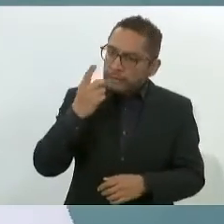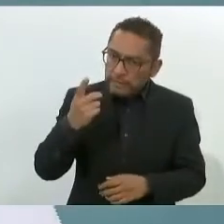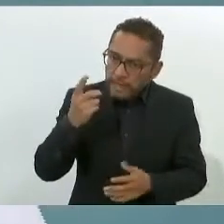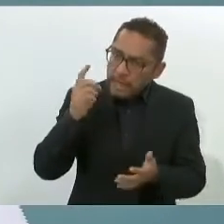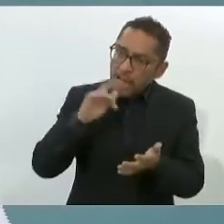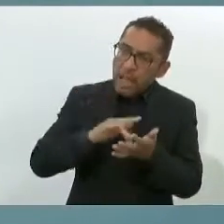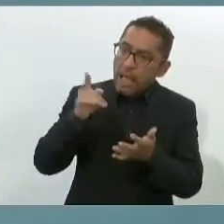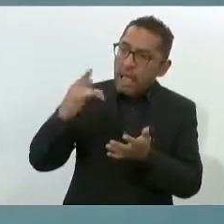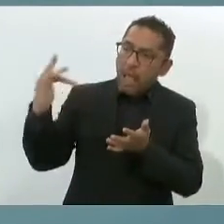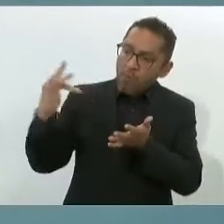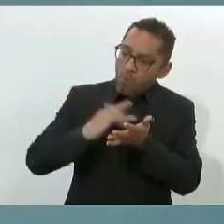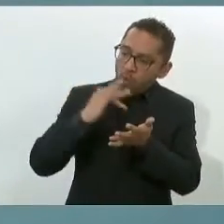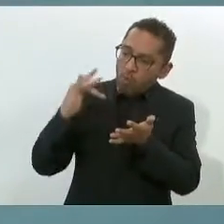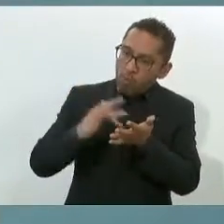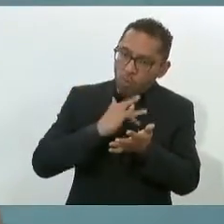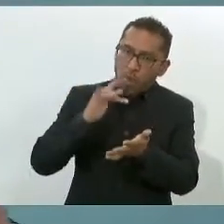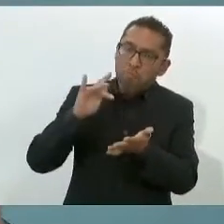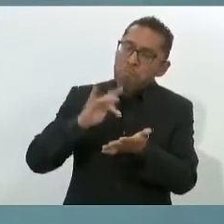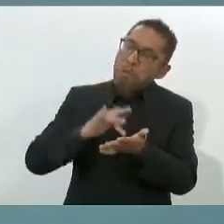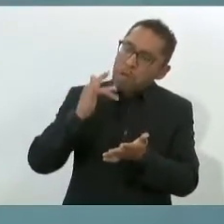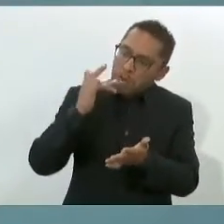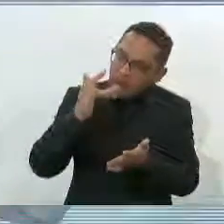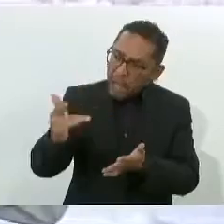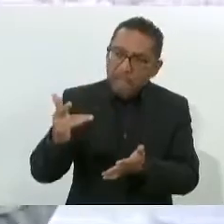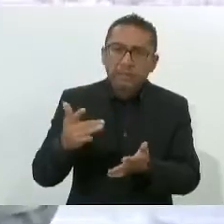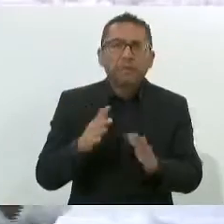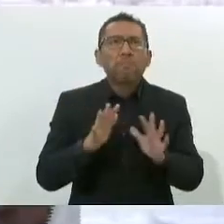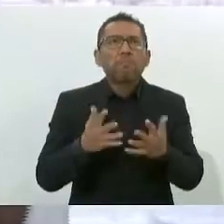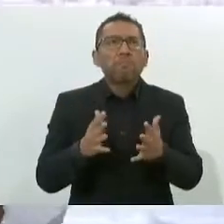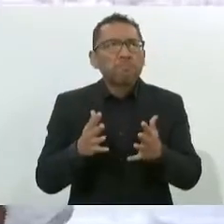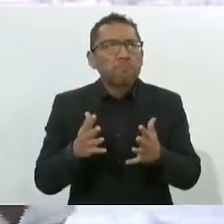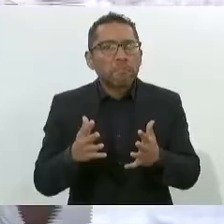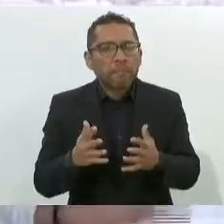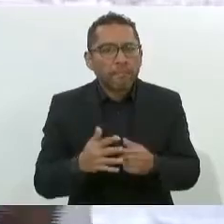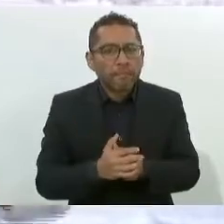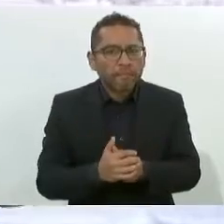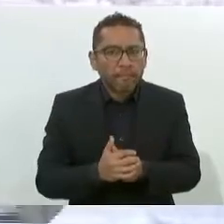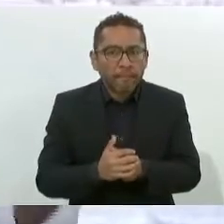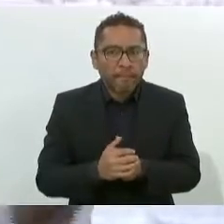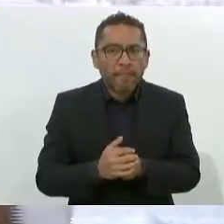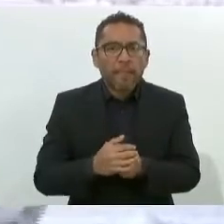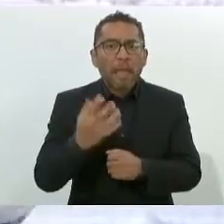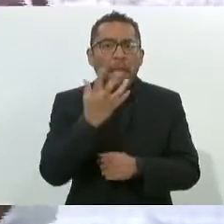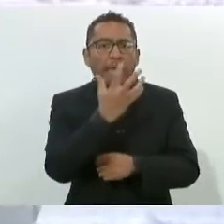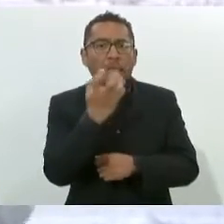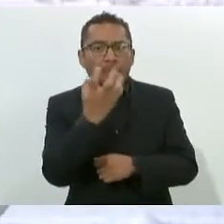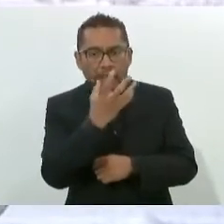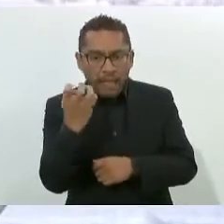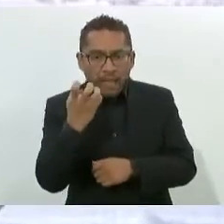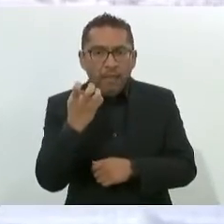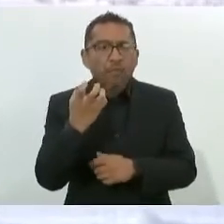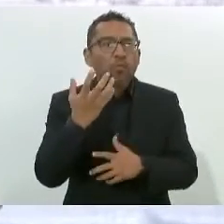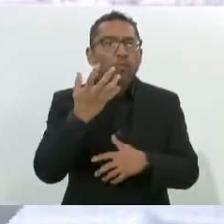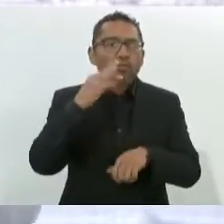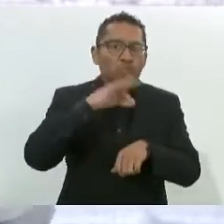con cerca de 500 mujeres, enfermeras, hombres,